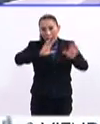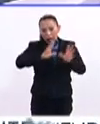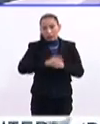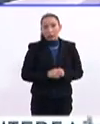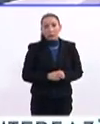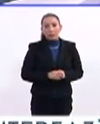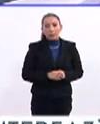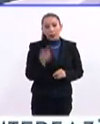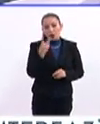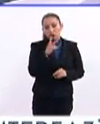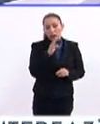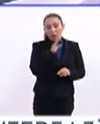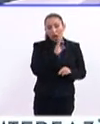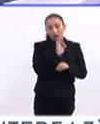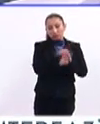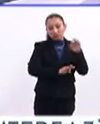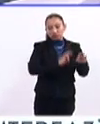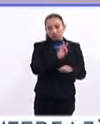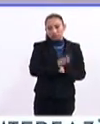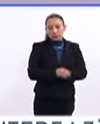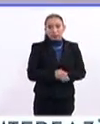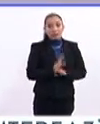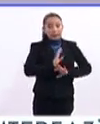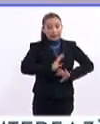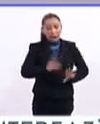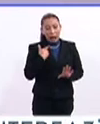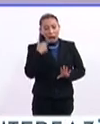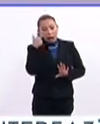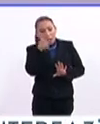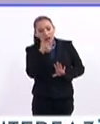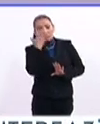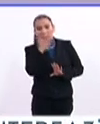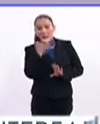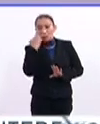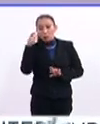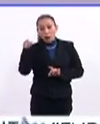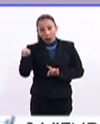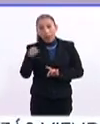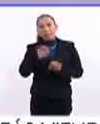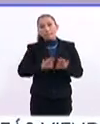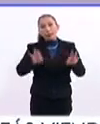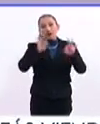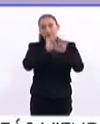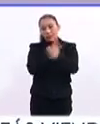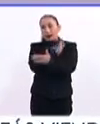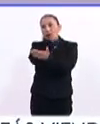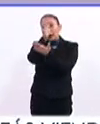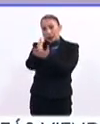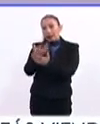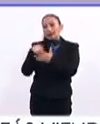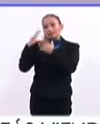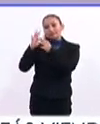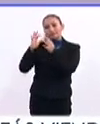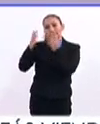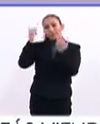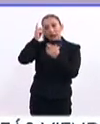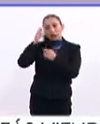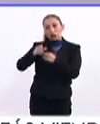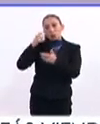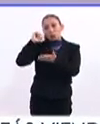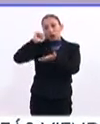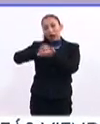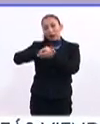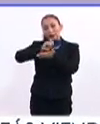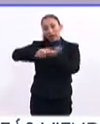muchas horas. Y ambos son maltrato. Entonces, ya una vez que supiste que es la escuela, lo importante es levantar un acta de hechos. ¿Cómo levantas un